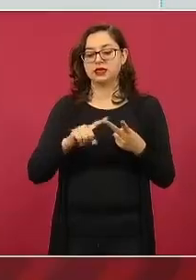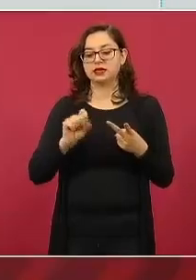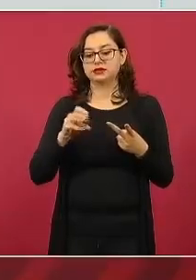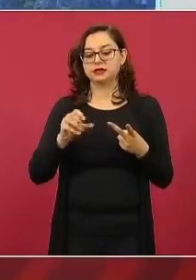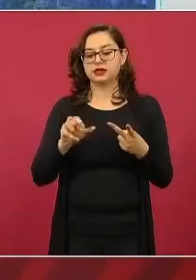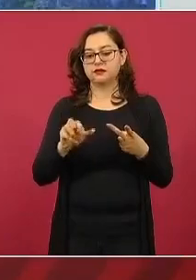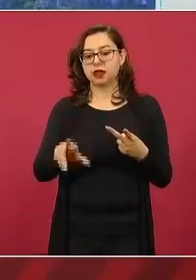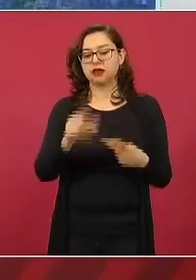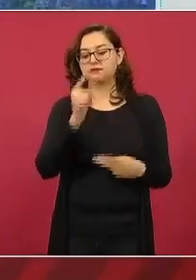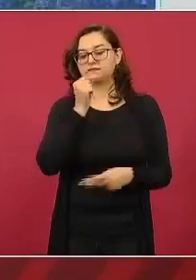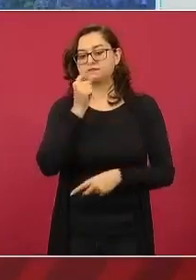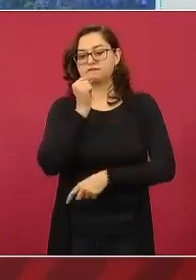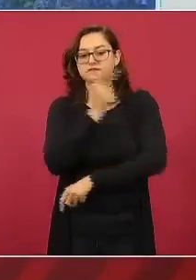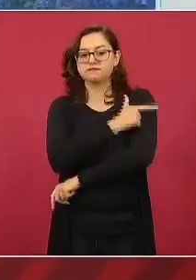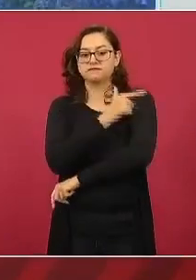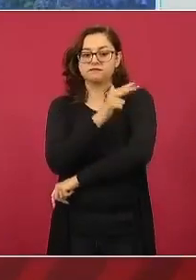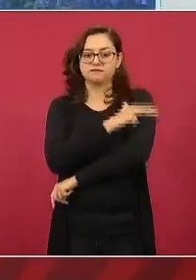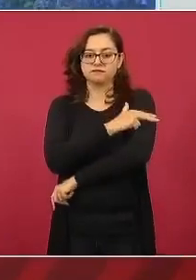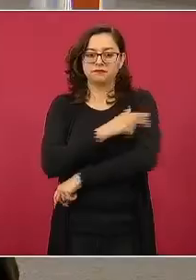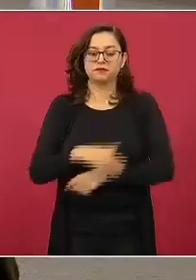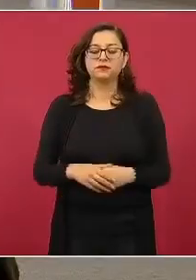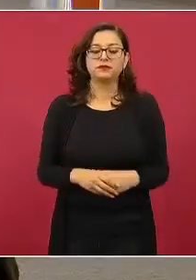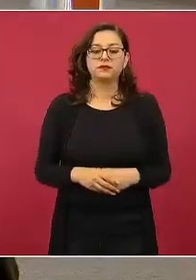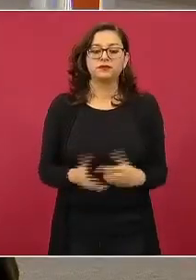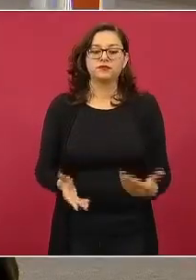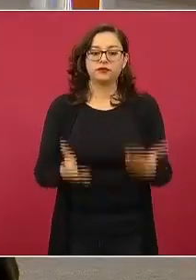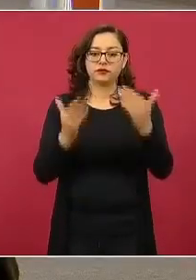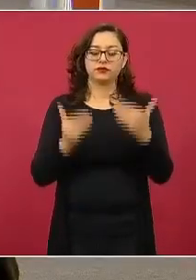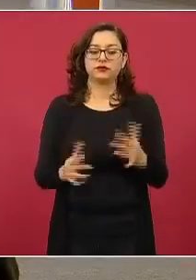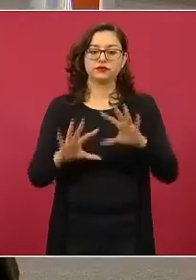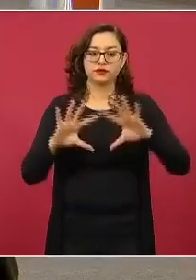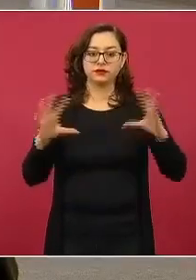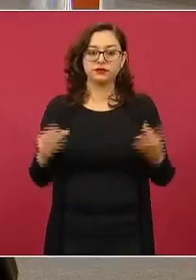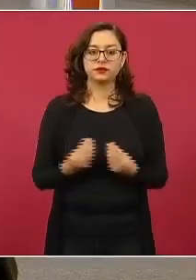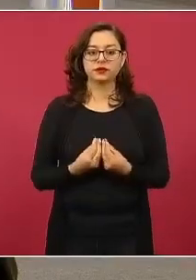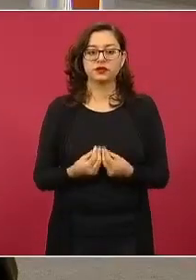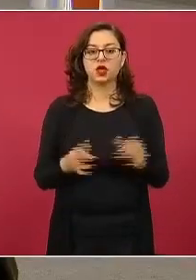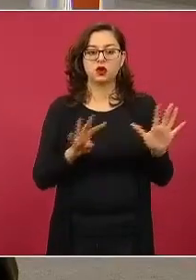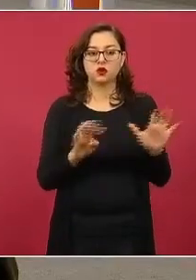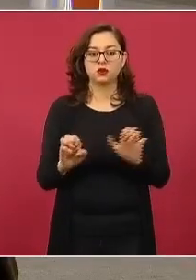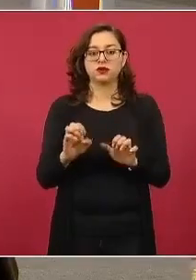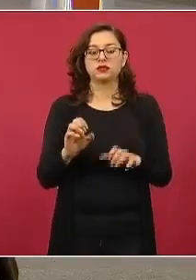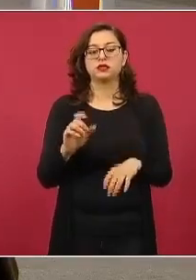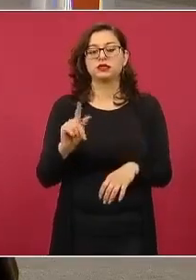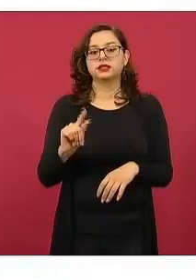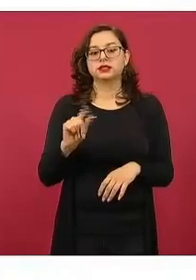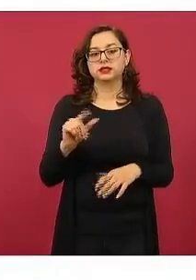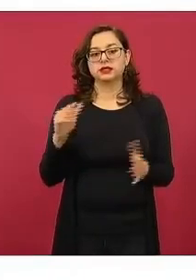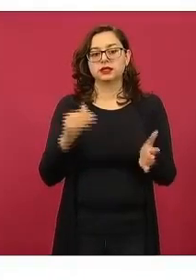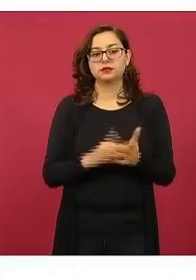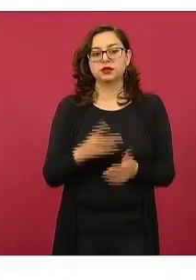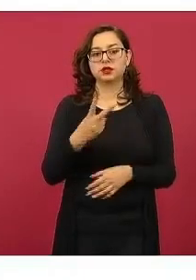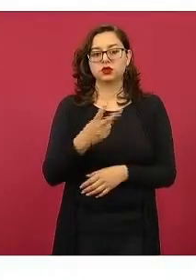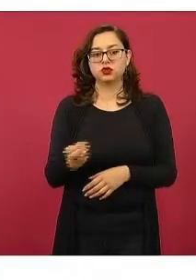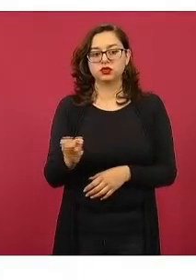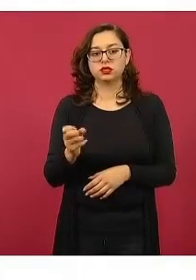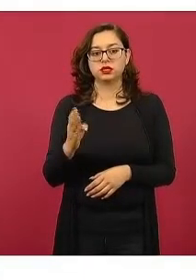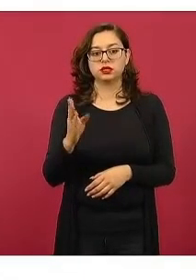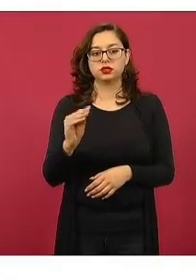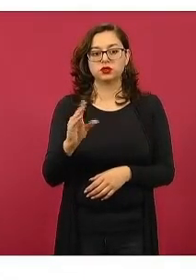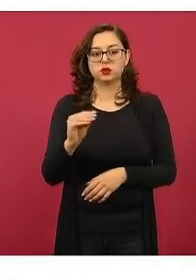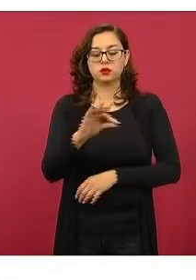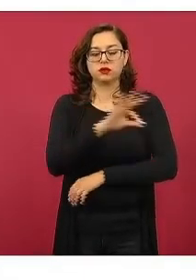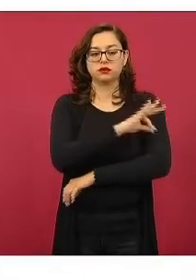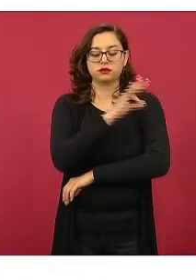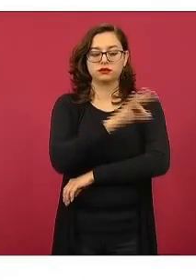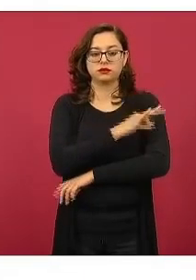Guardia Nacional. Adelante, en resumen, las dosis, las 977.290 distribuidas,